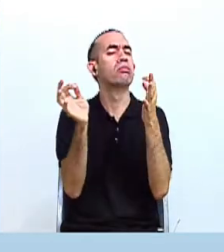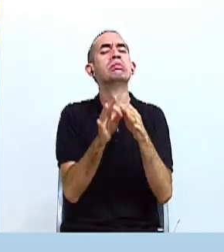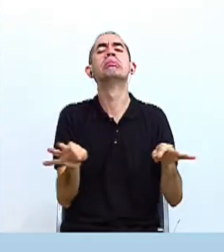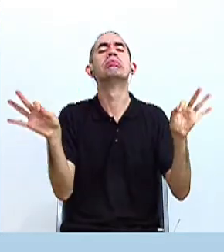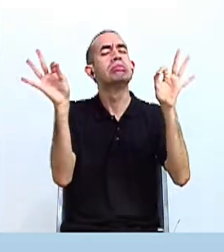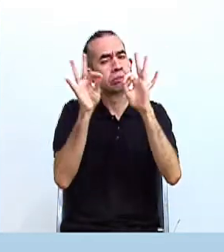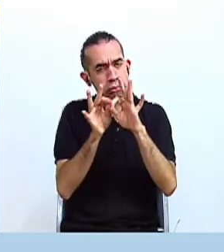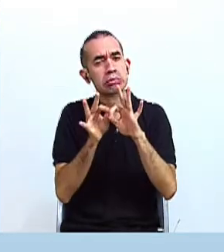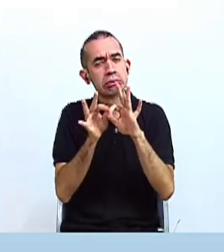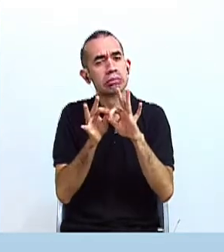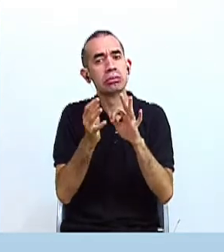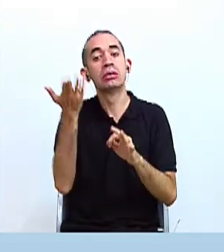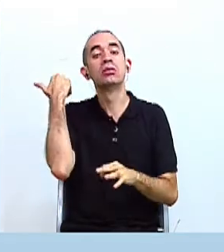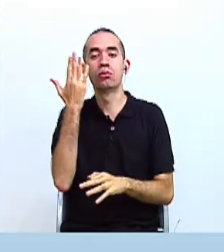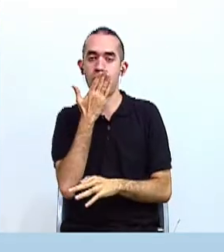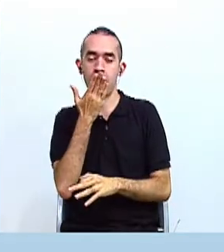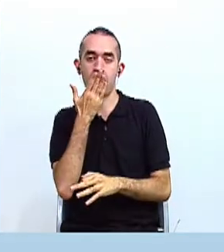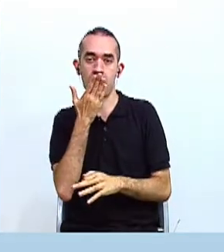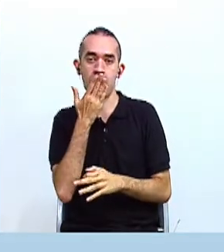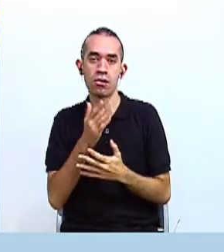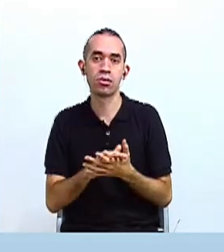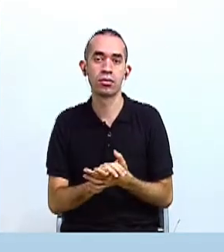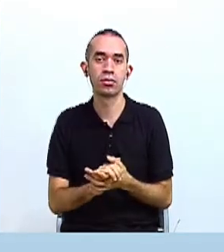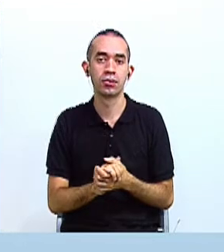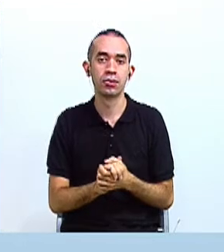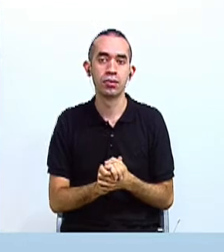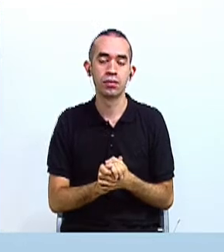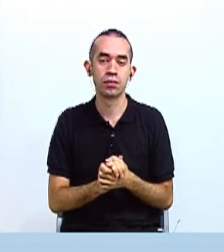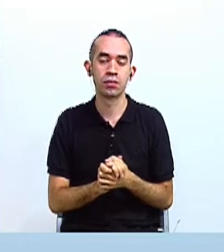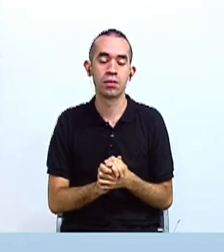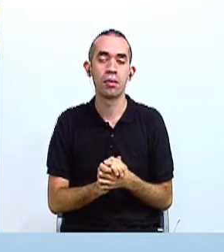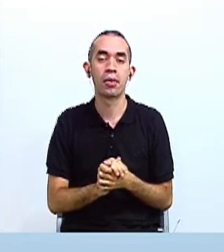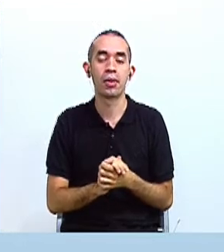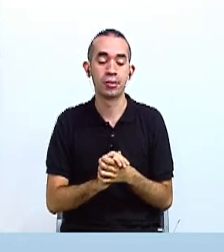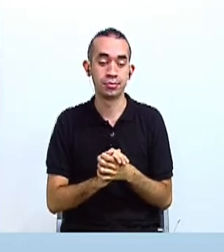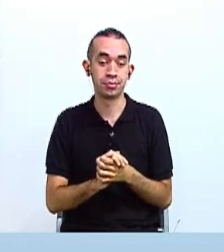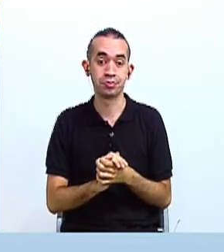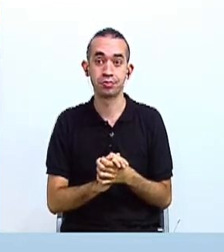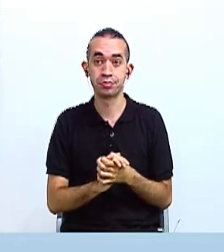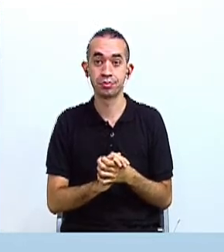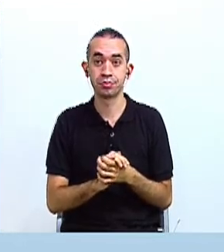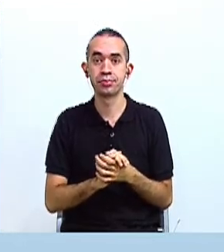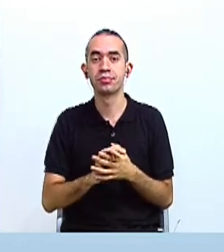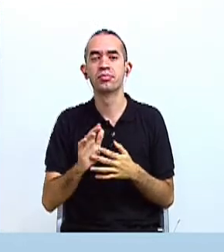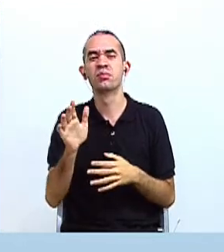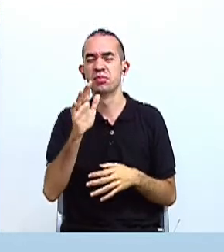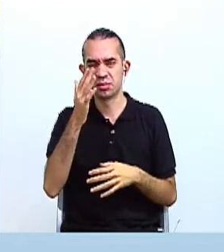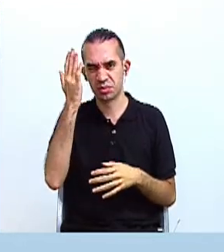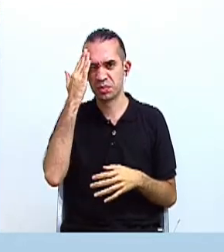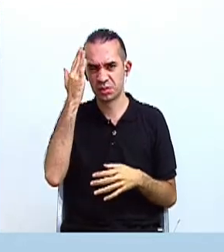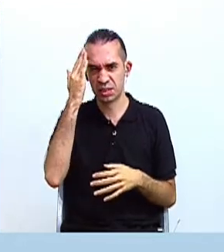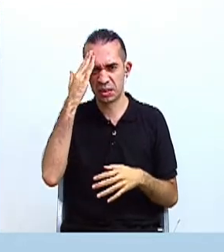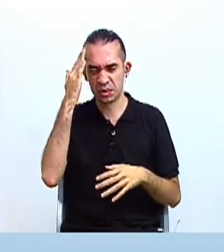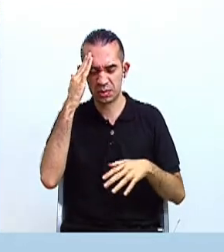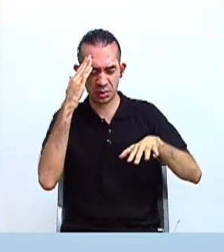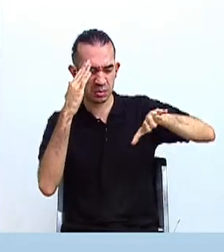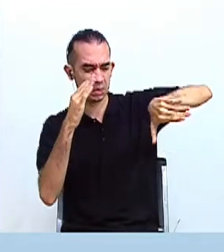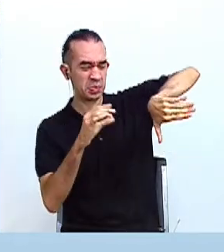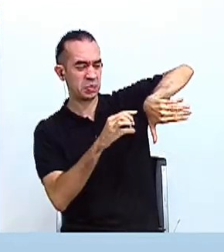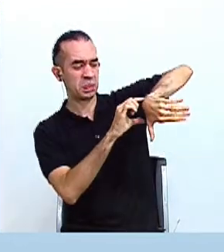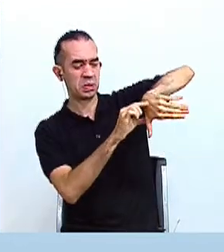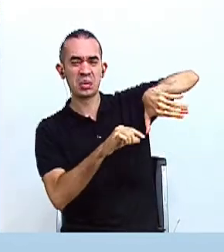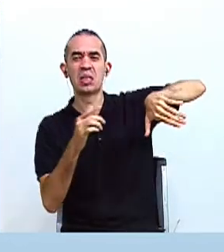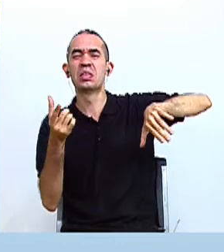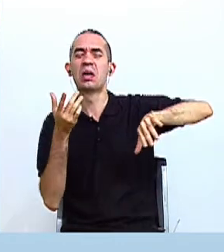desarrollada por nuestros aborígenes. En una parte del territorio nacional, especialmente en esa región de la Gran Nicoya, fue